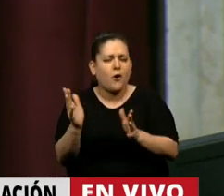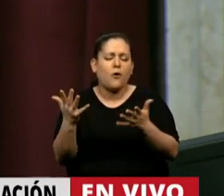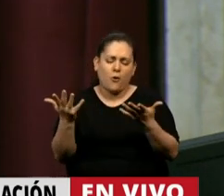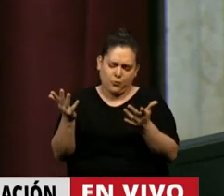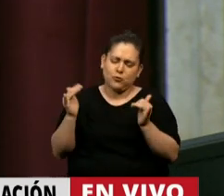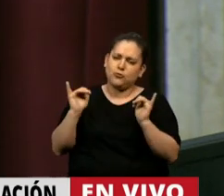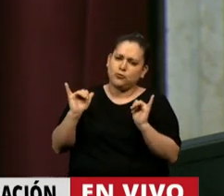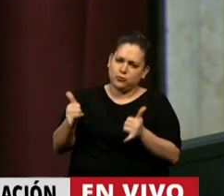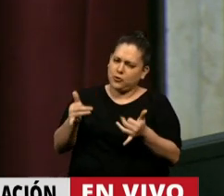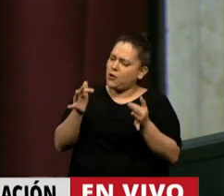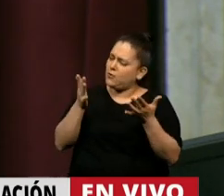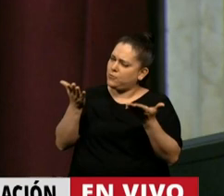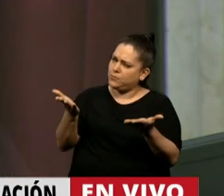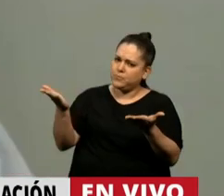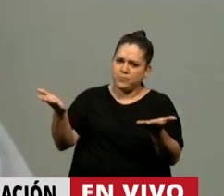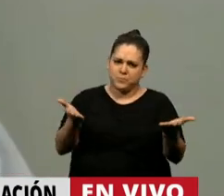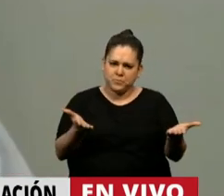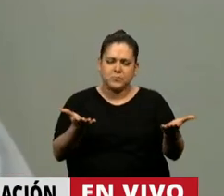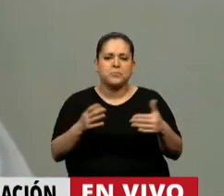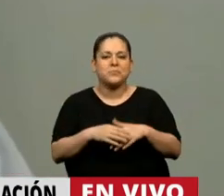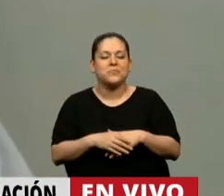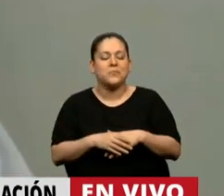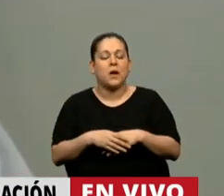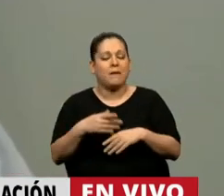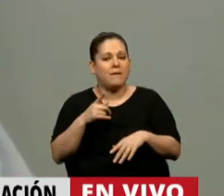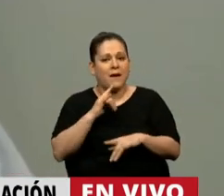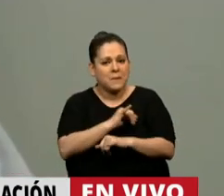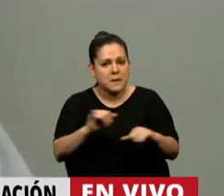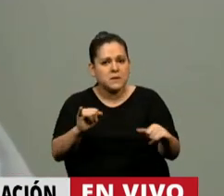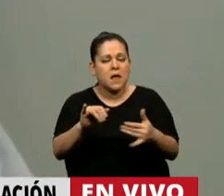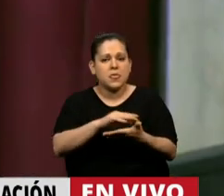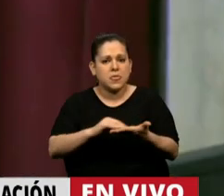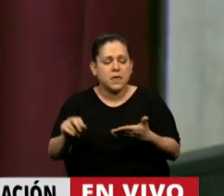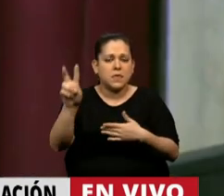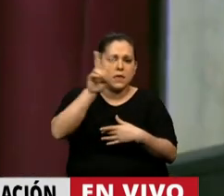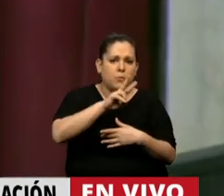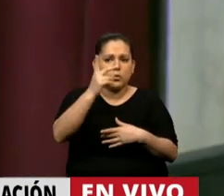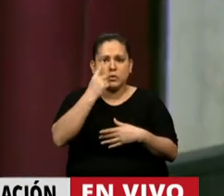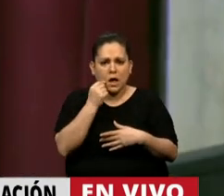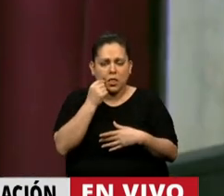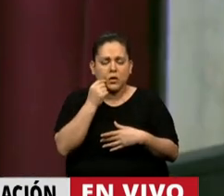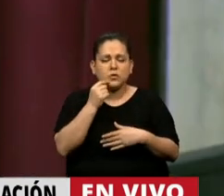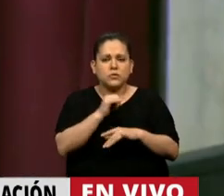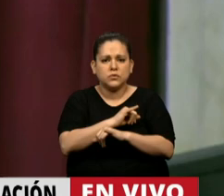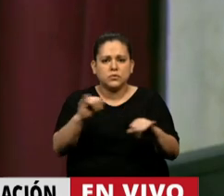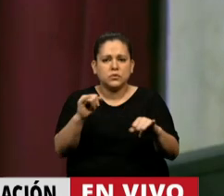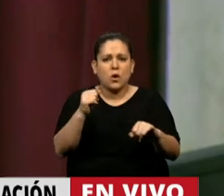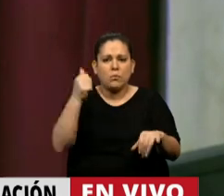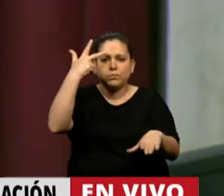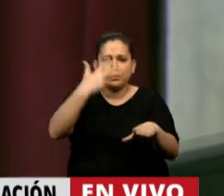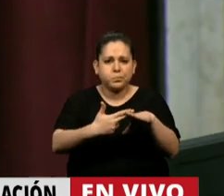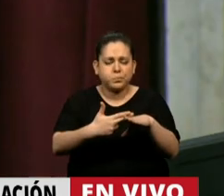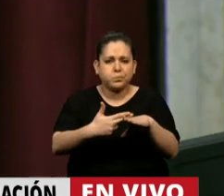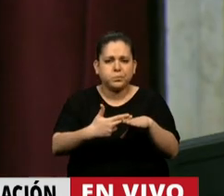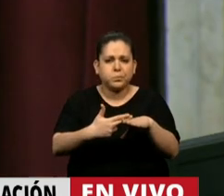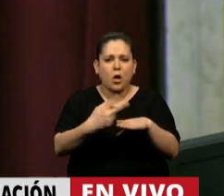Presidente, lo que usted diga? Para hacer, le voy a pedir a los señores diputados y diputadas un cuarto intermedio